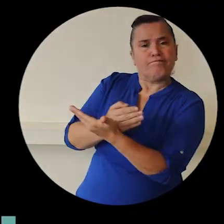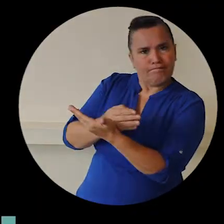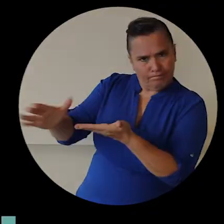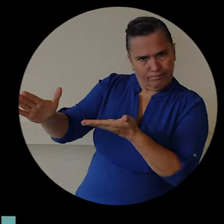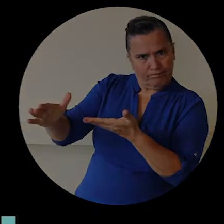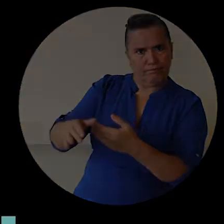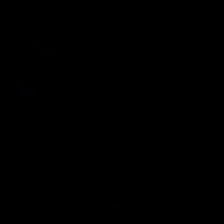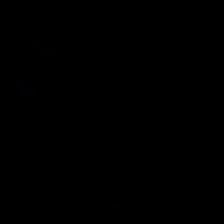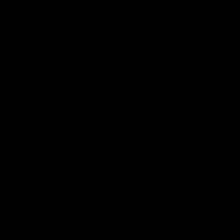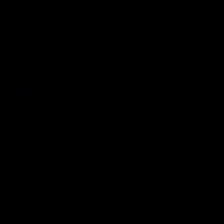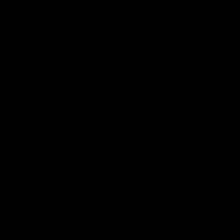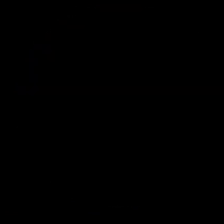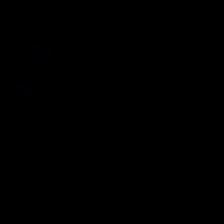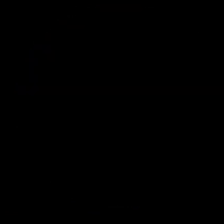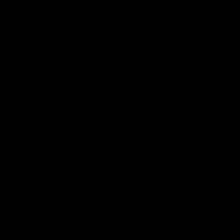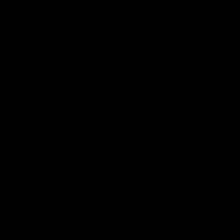derribando barreras.